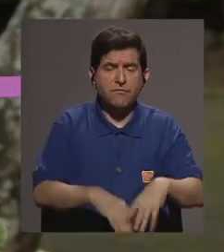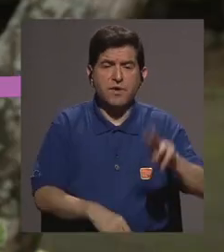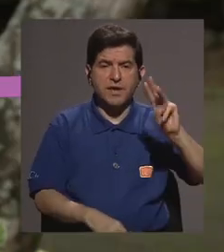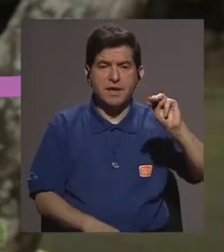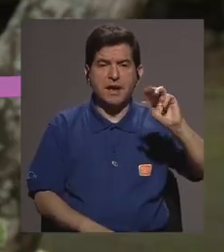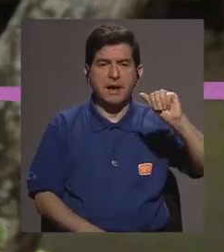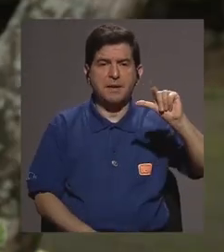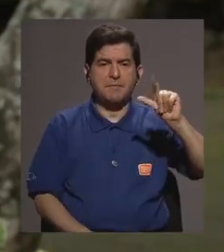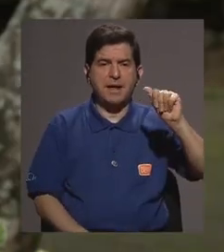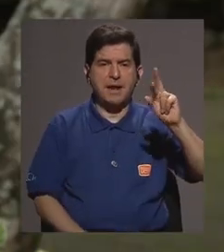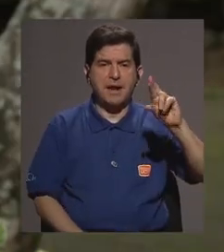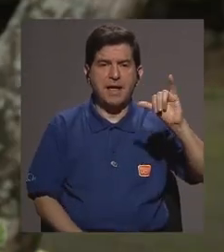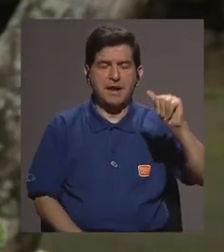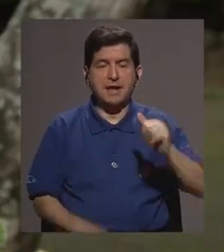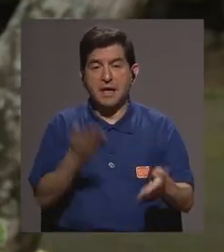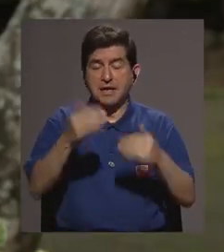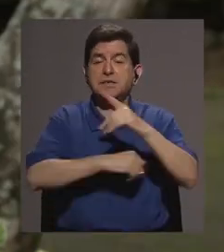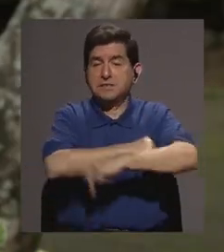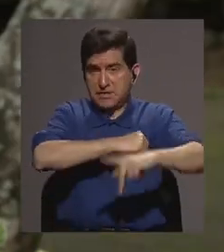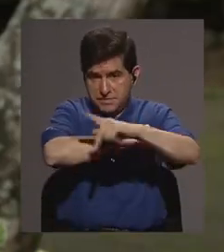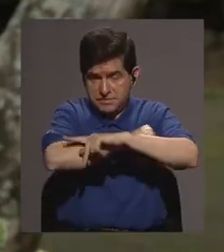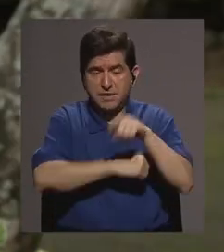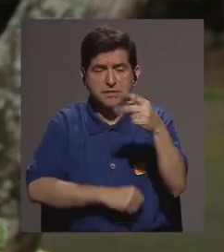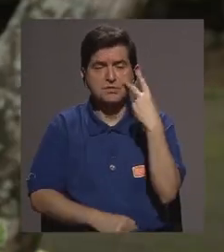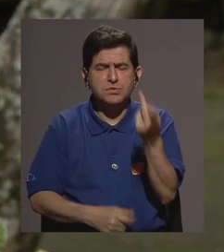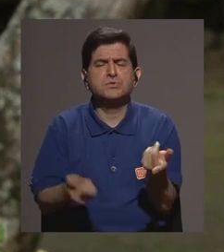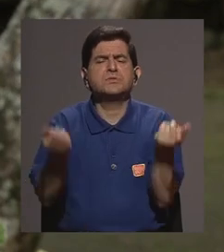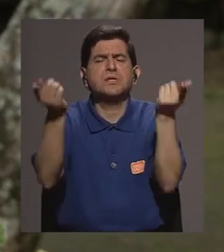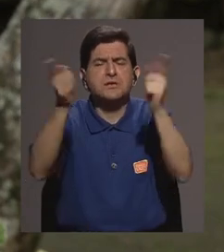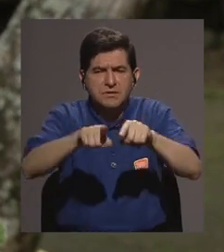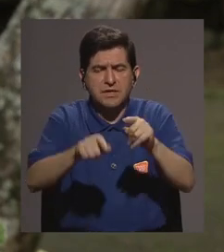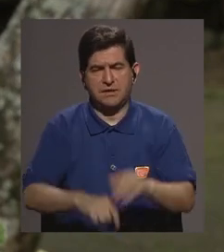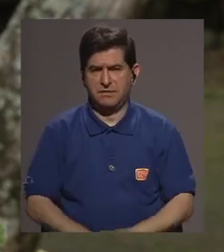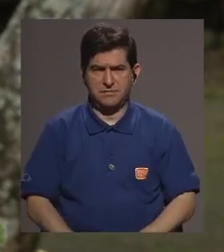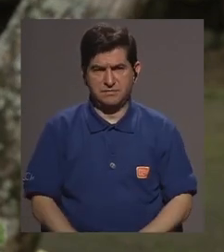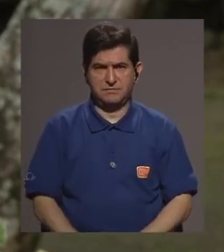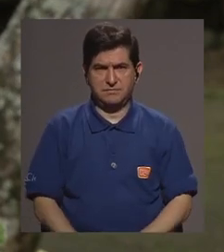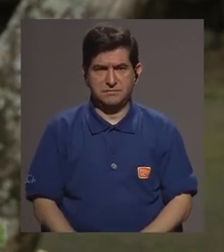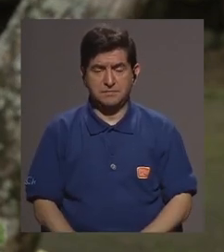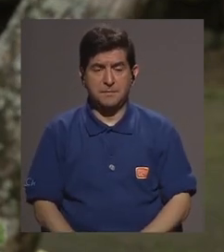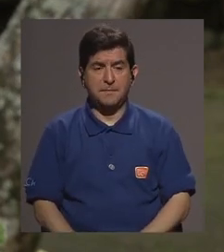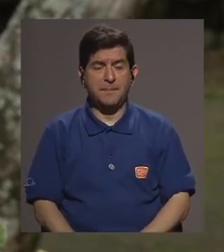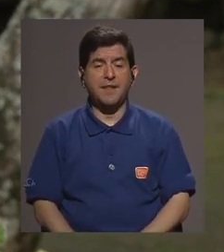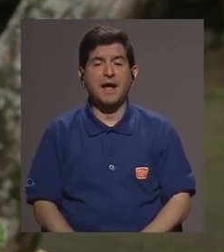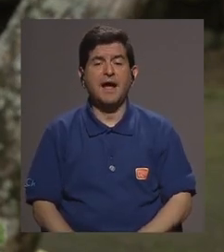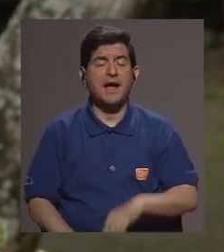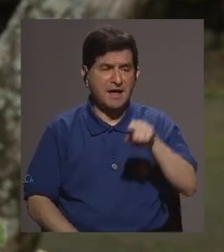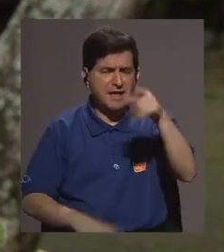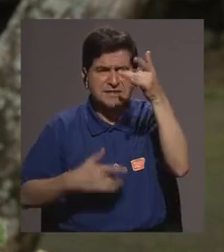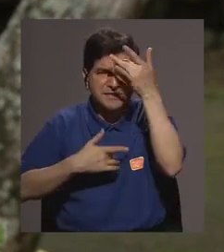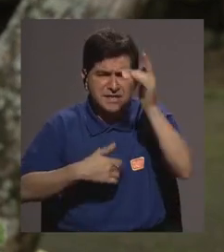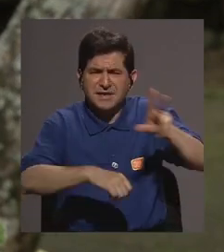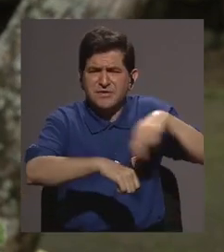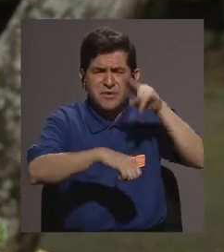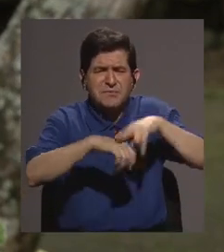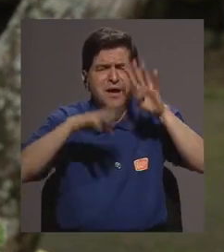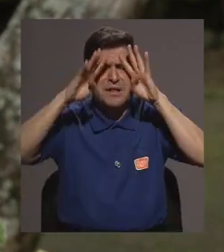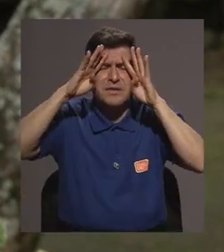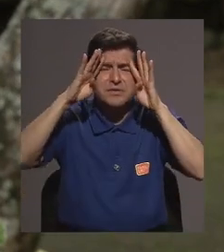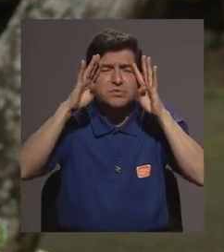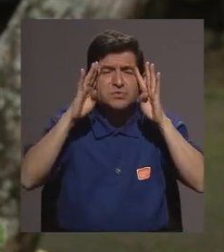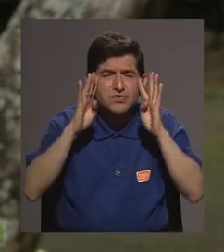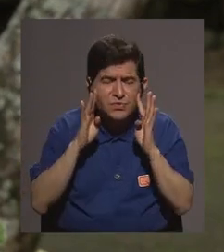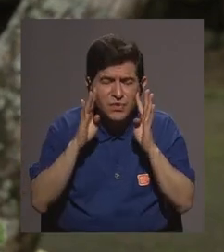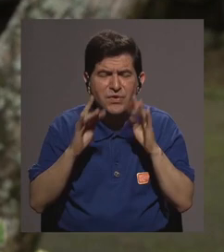malaria de algún país que tenga transmisión de malaria y luego cuando tú ves los casos pues la malaria clásica esas